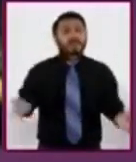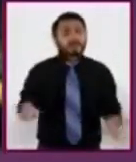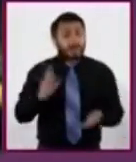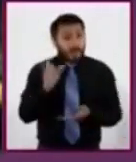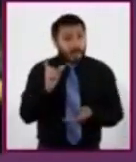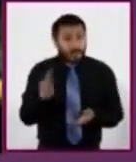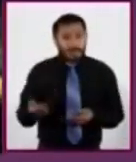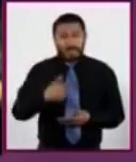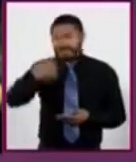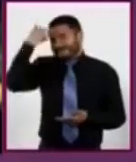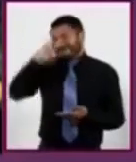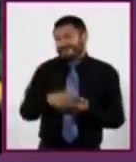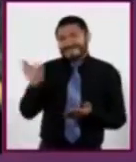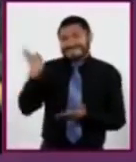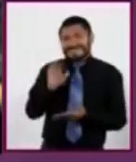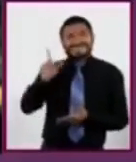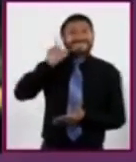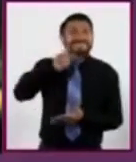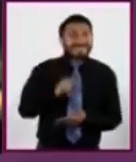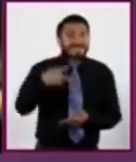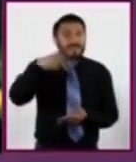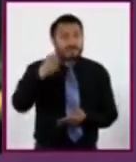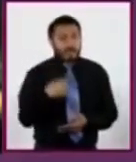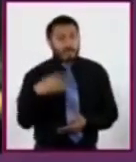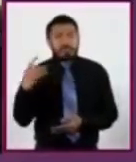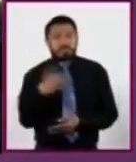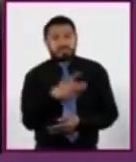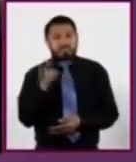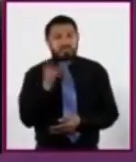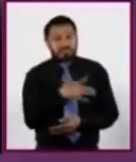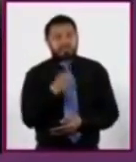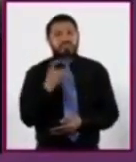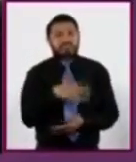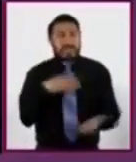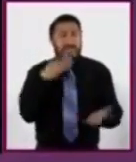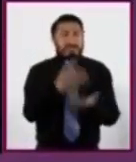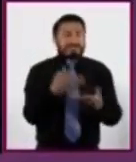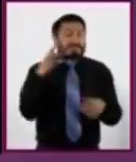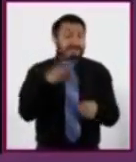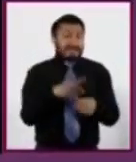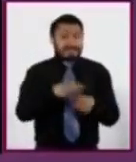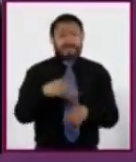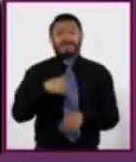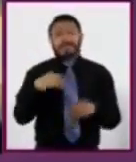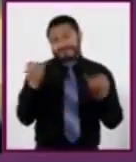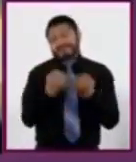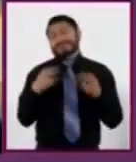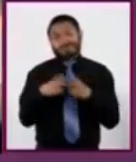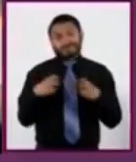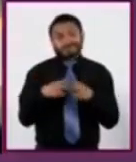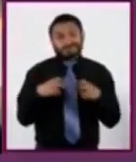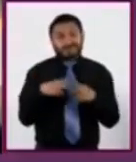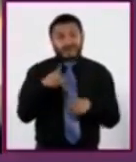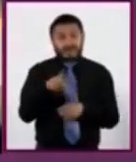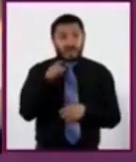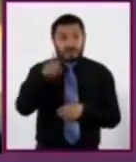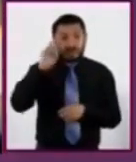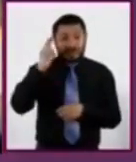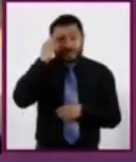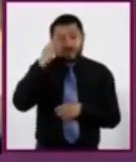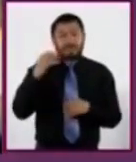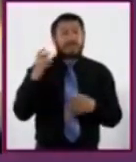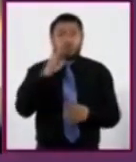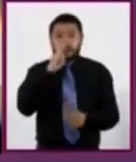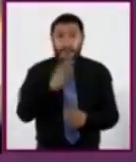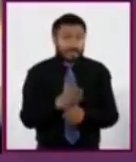Yo creo que mañana. Pero me da temor ir al doctor. A mí también me pone nervioso. Pero recuerda que también es